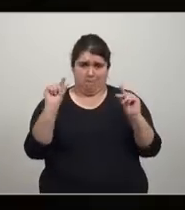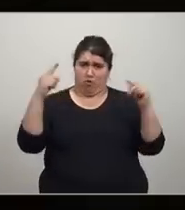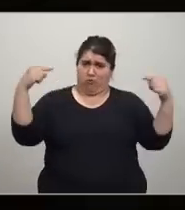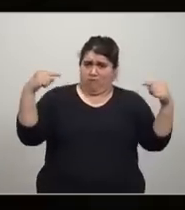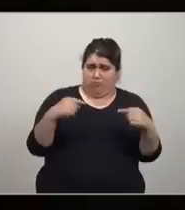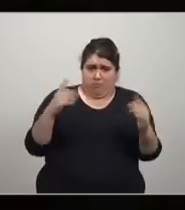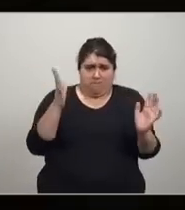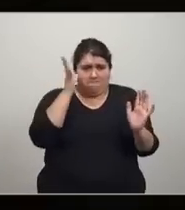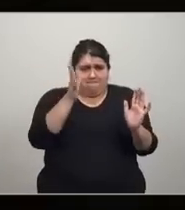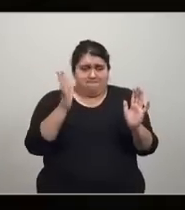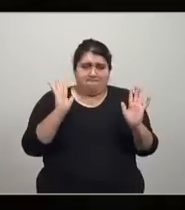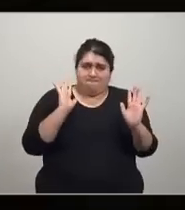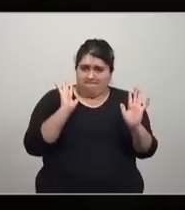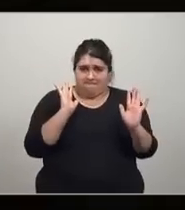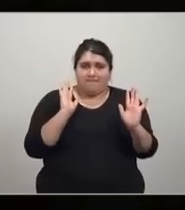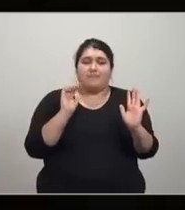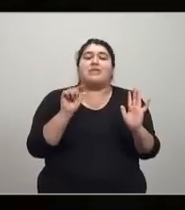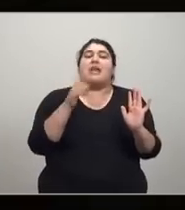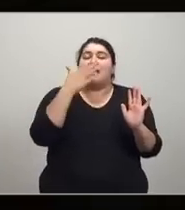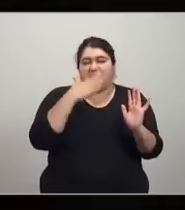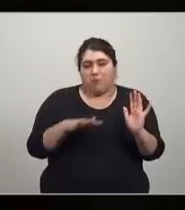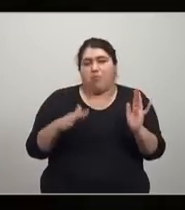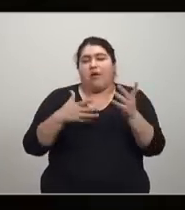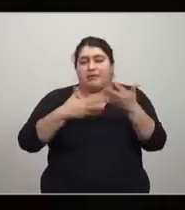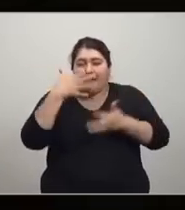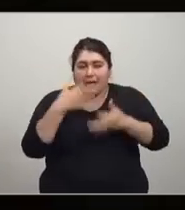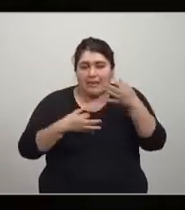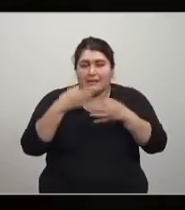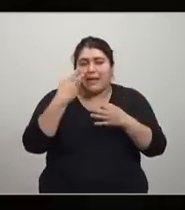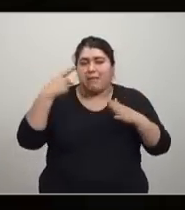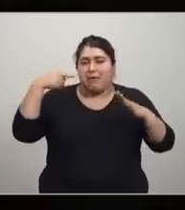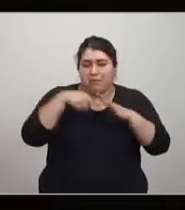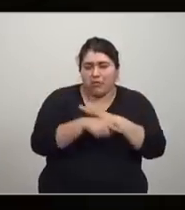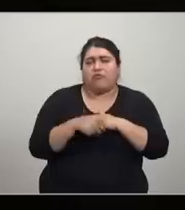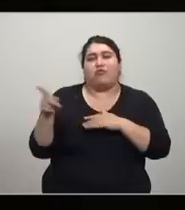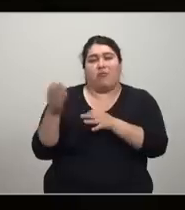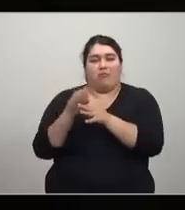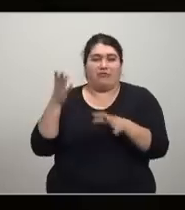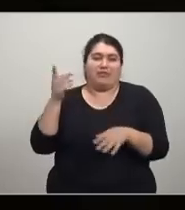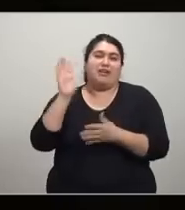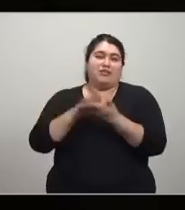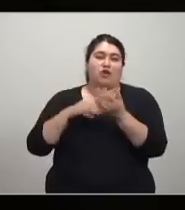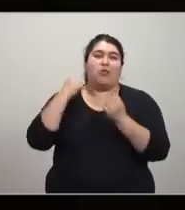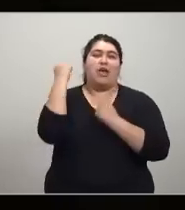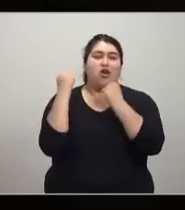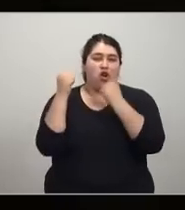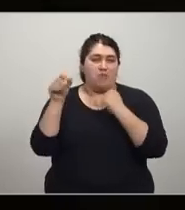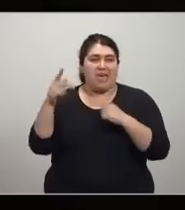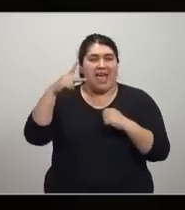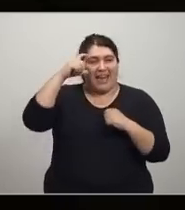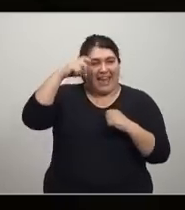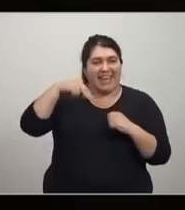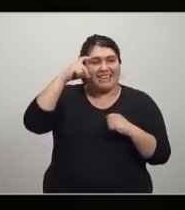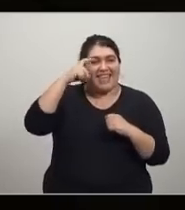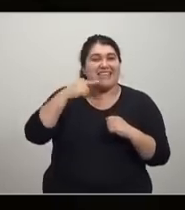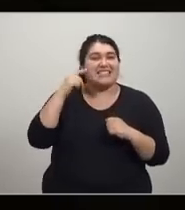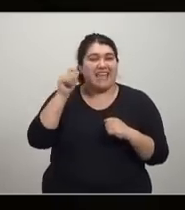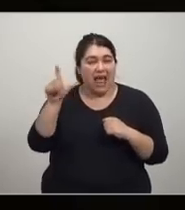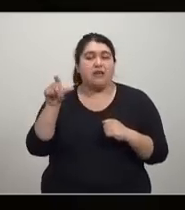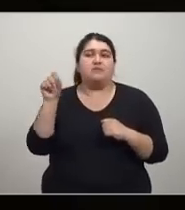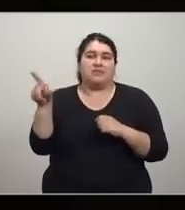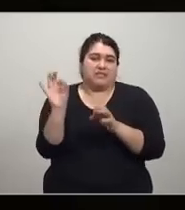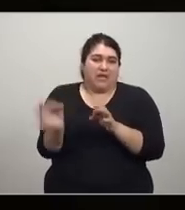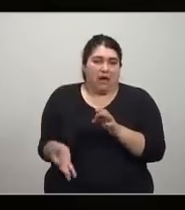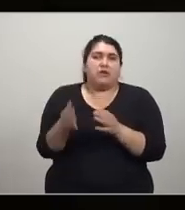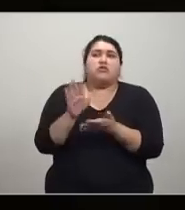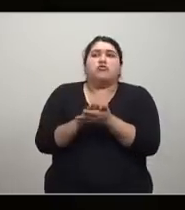empezar, le podemos demostrar matemáticamente y Axel es especialista en economía keynesiana y post-keynesiana que con desempleo